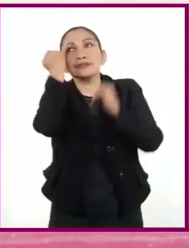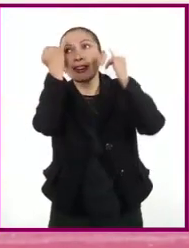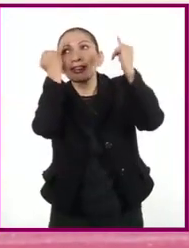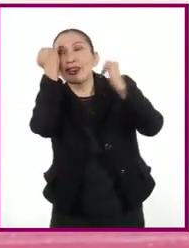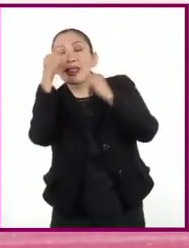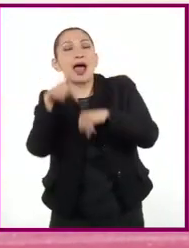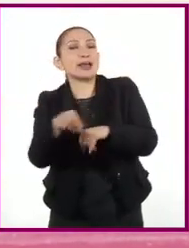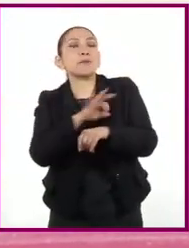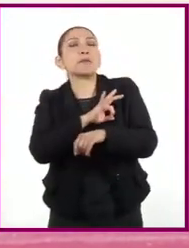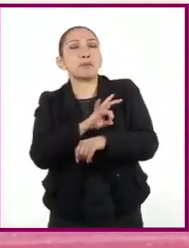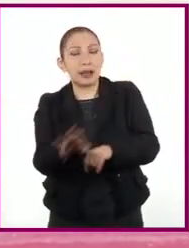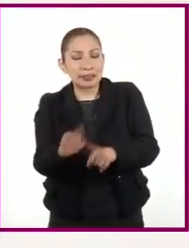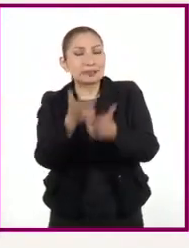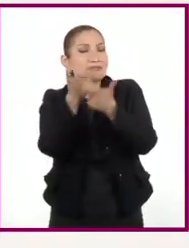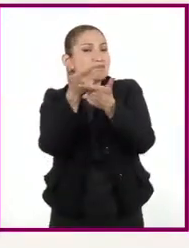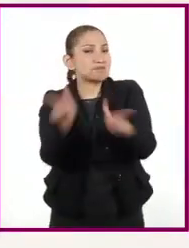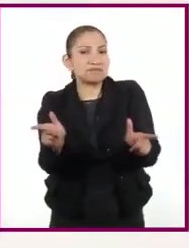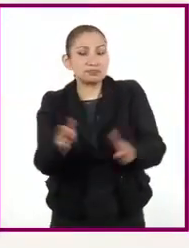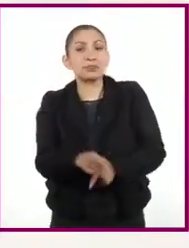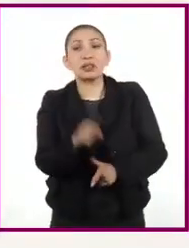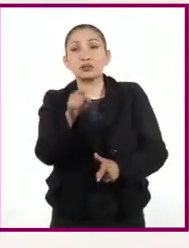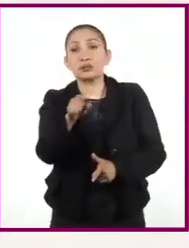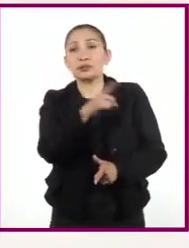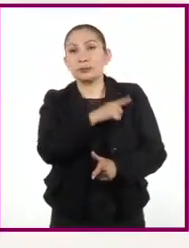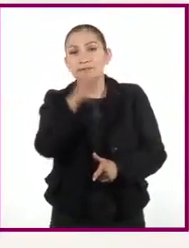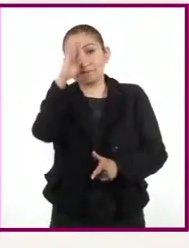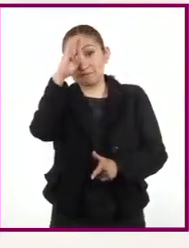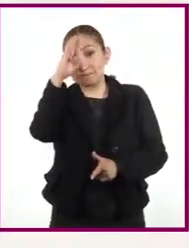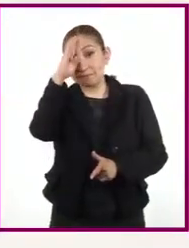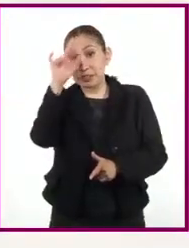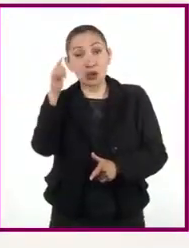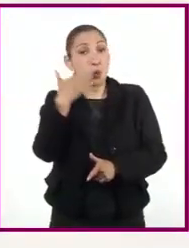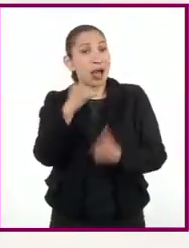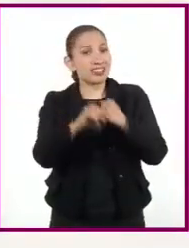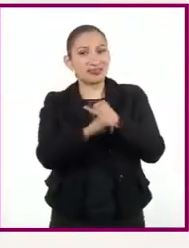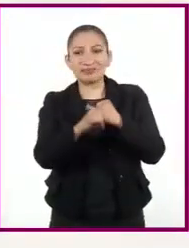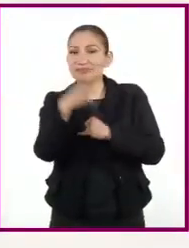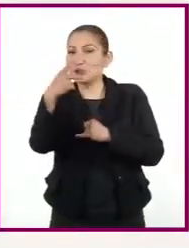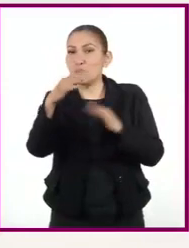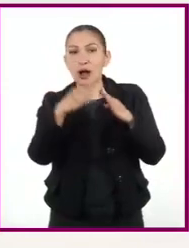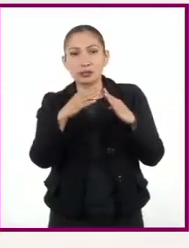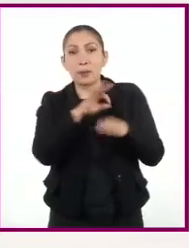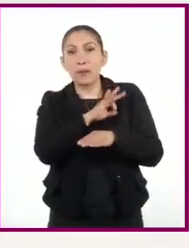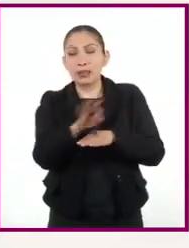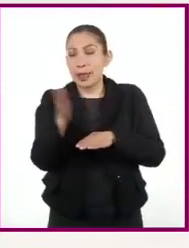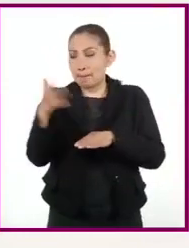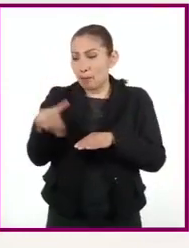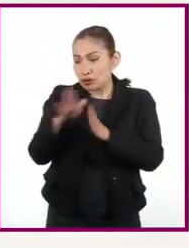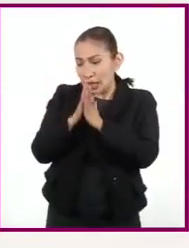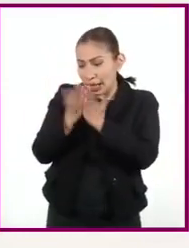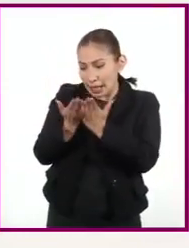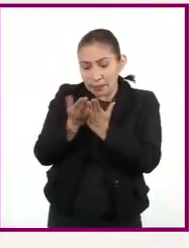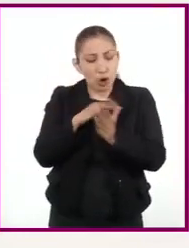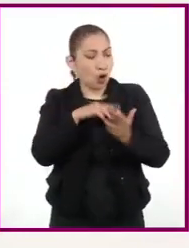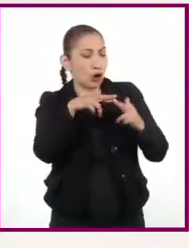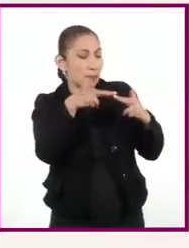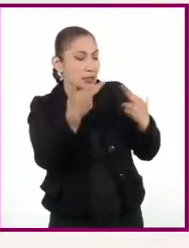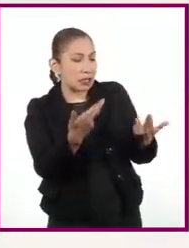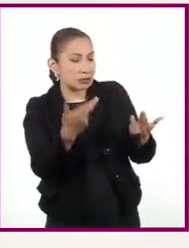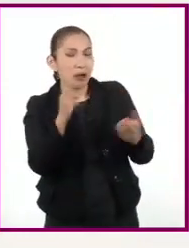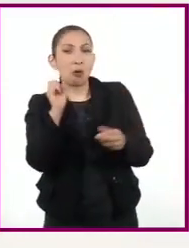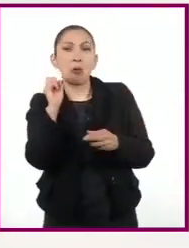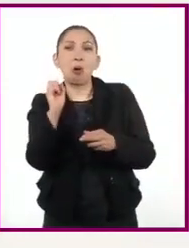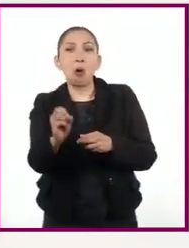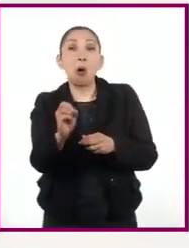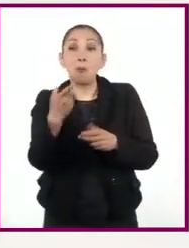crear, aquí todo se vale. Tengan presente que si no tienen internet en casa, pueden consultar libros, revistas